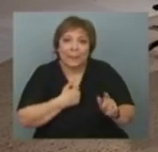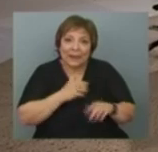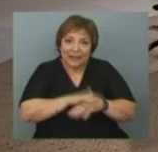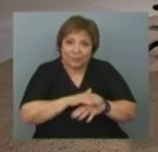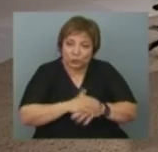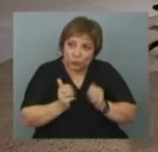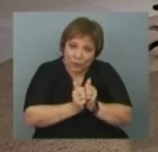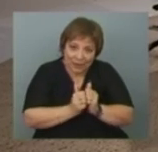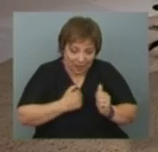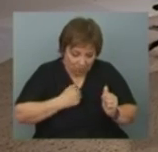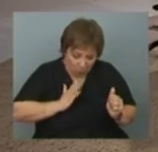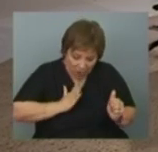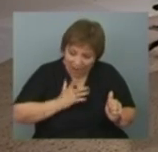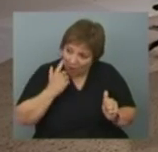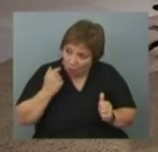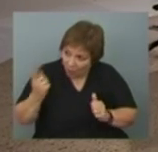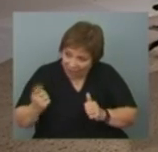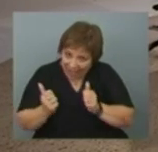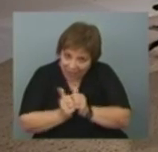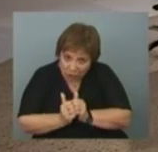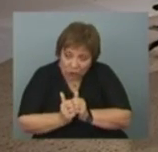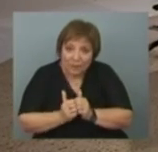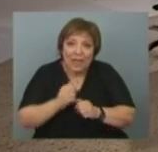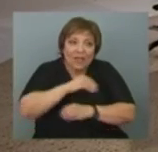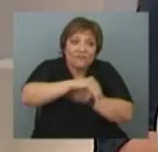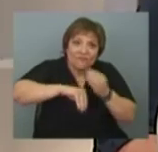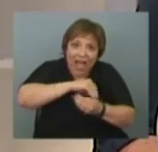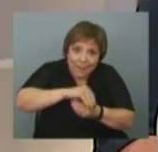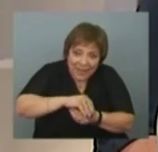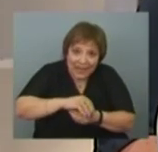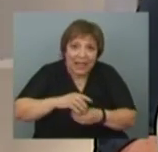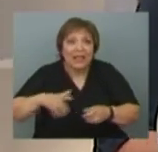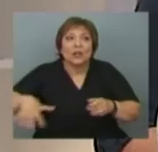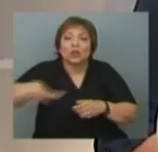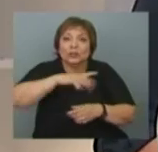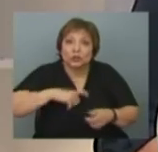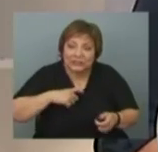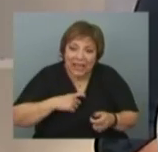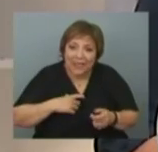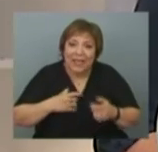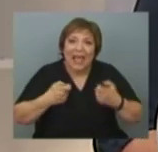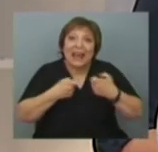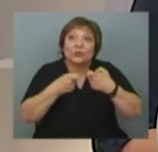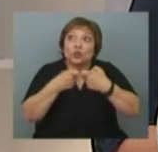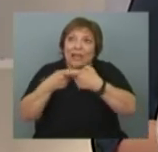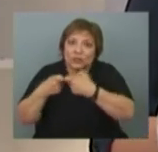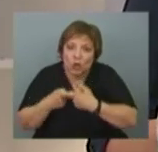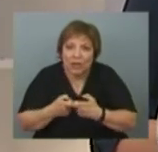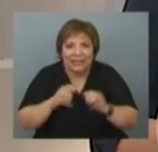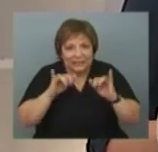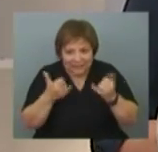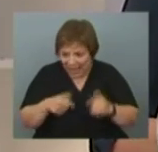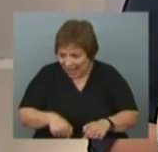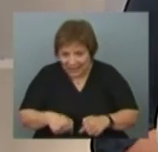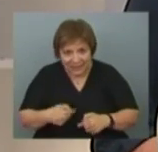la mujer, el varón, la familia, la sociedad, la sociedad organizada. Nosotros hemos tenido ya en